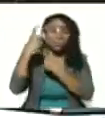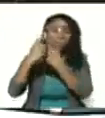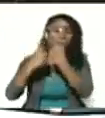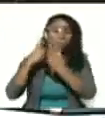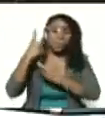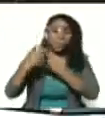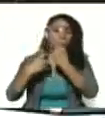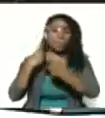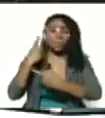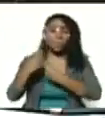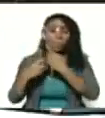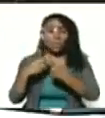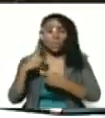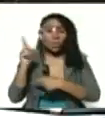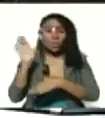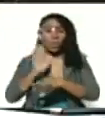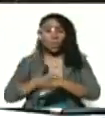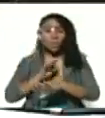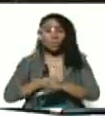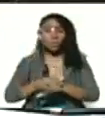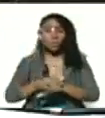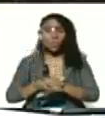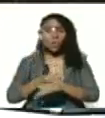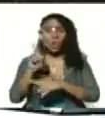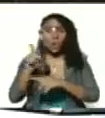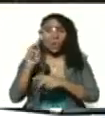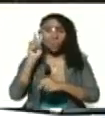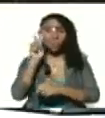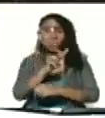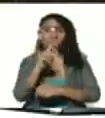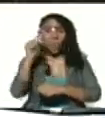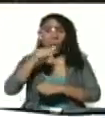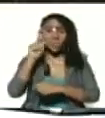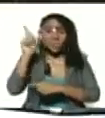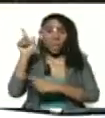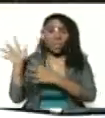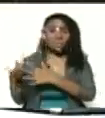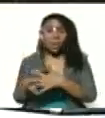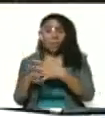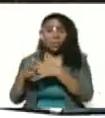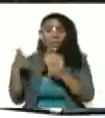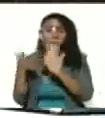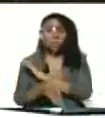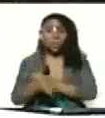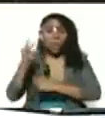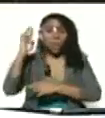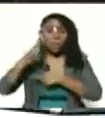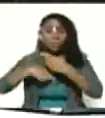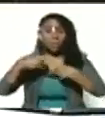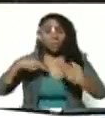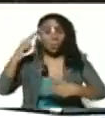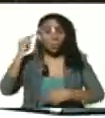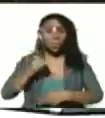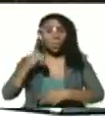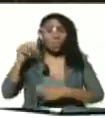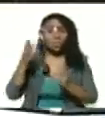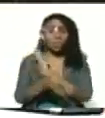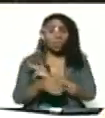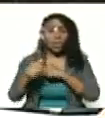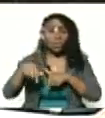de lo que es la visión que hay desde Estados Unidos sobre la Revolución Bolivariana sobre Venezuela.